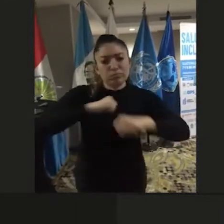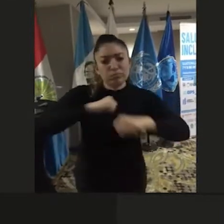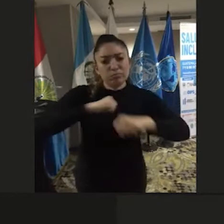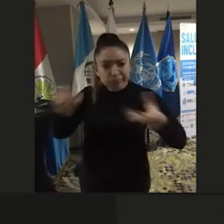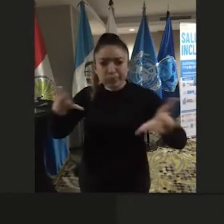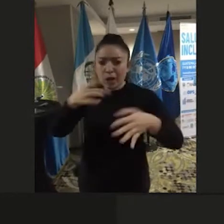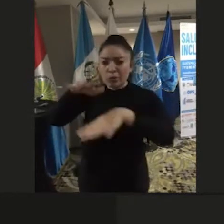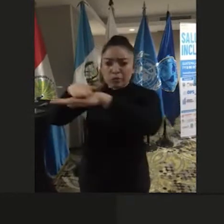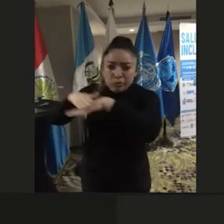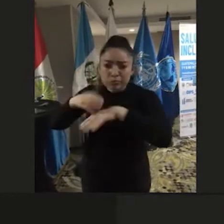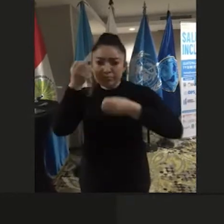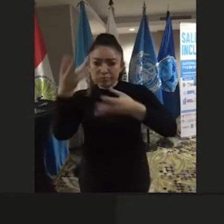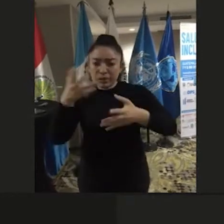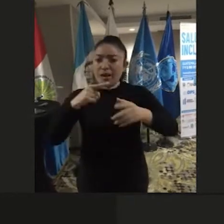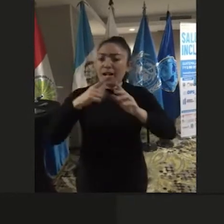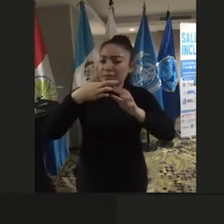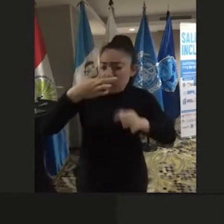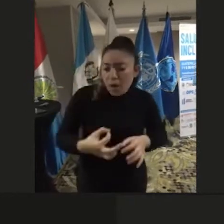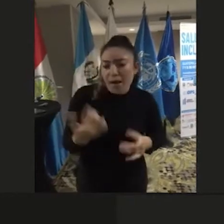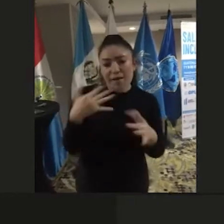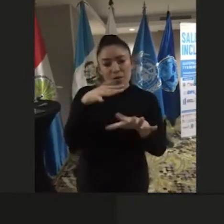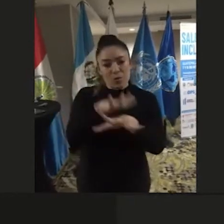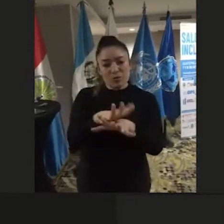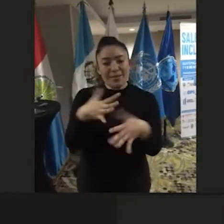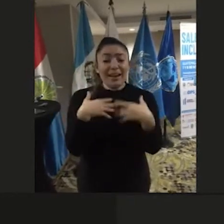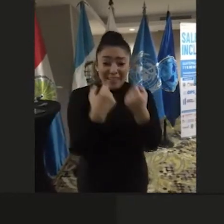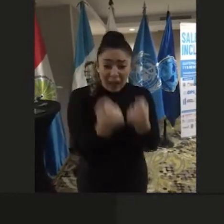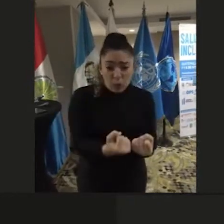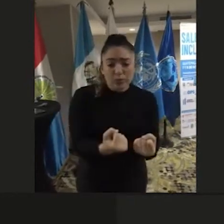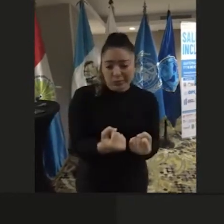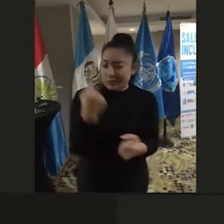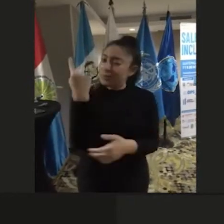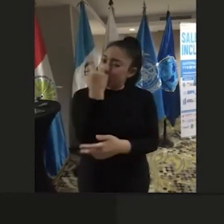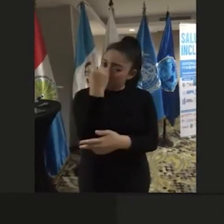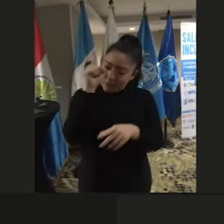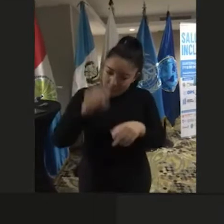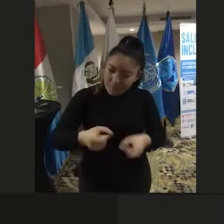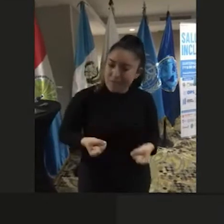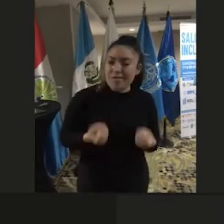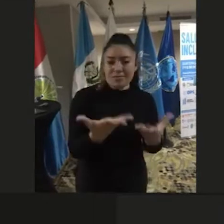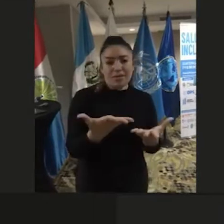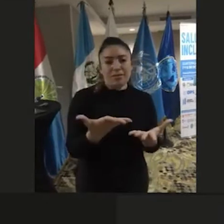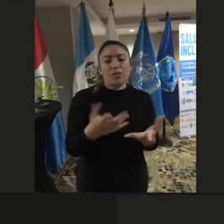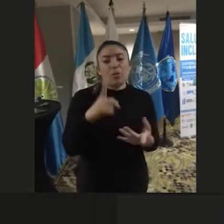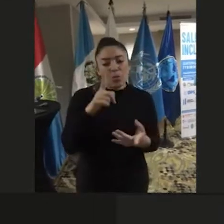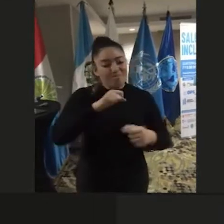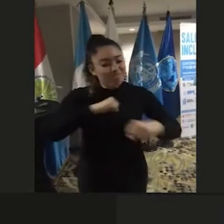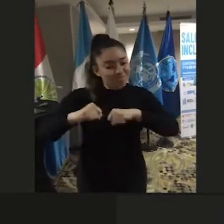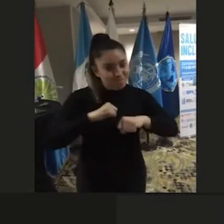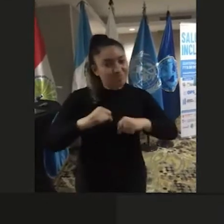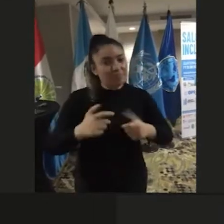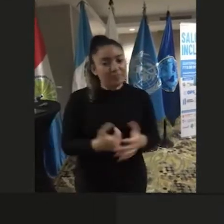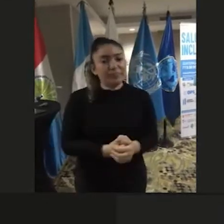de asegurar que la inclusión de la salud se dé de verdad en una acción.